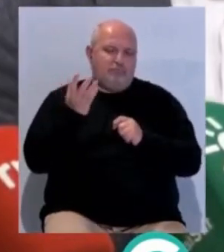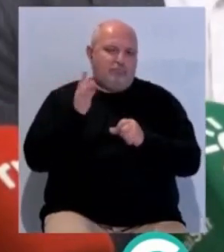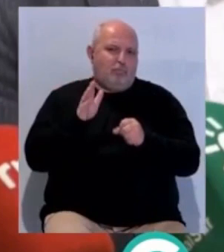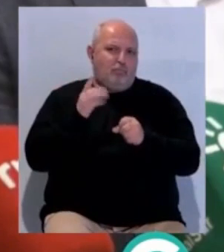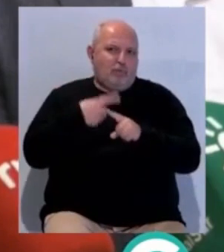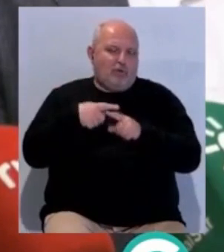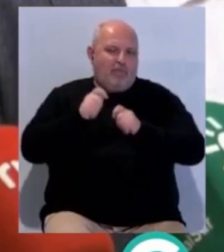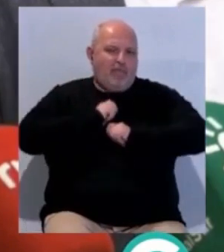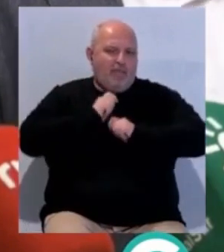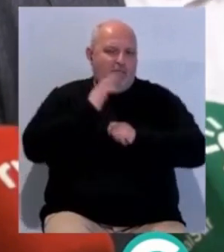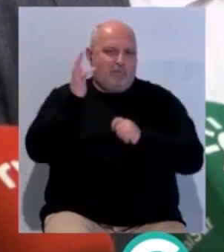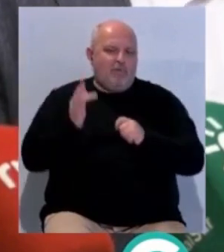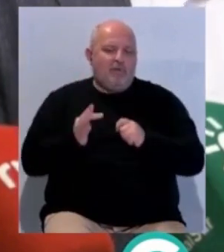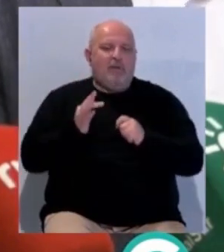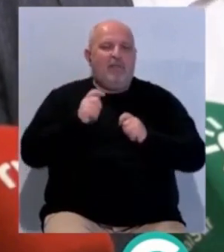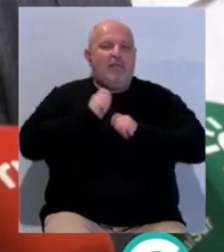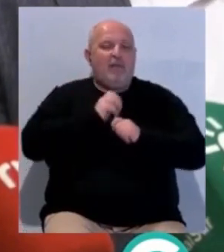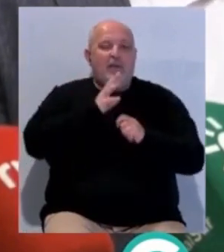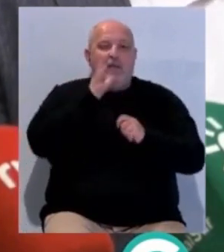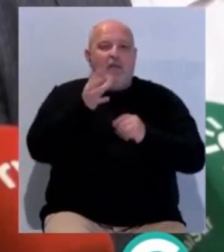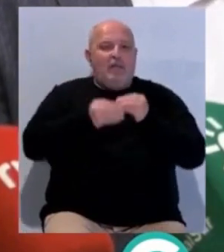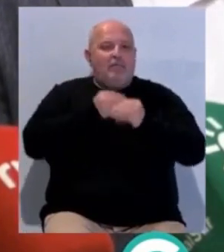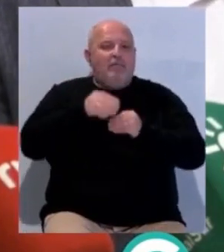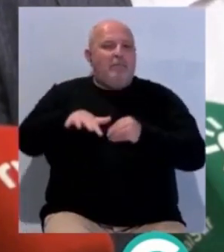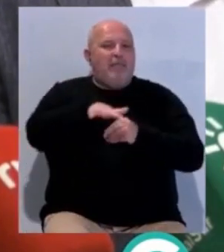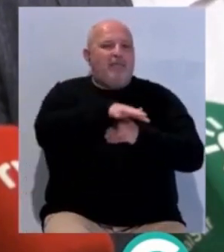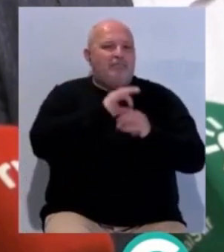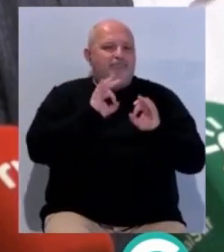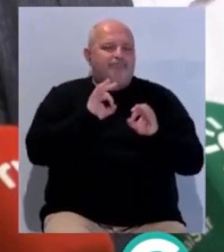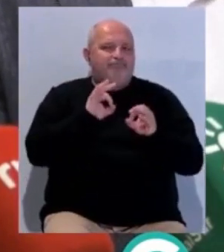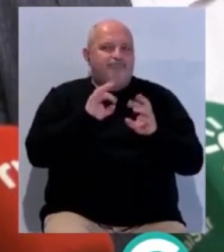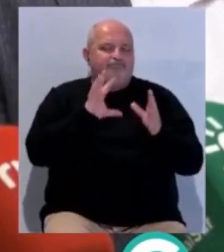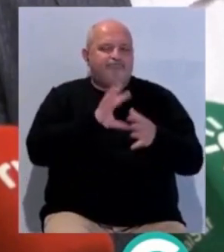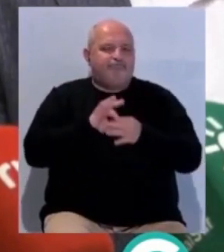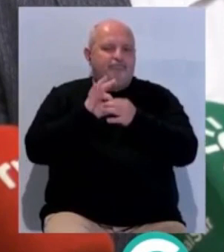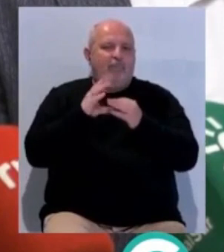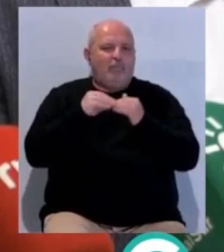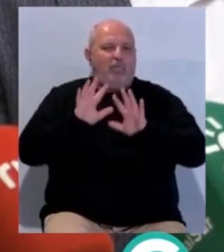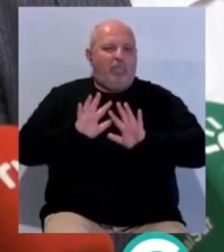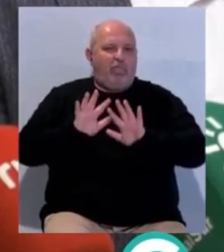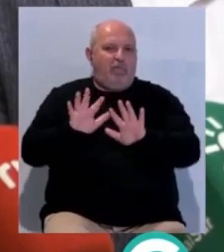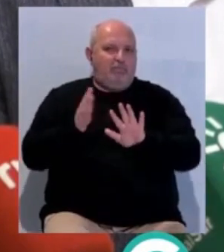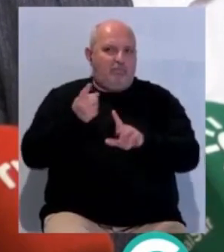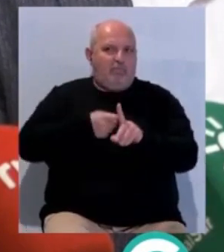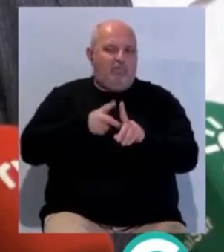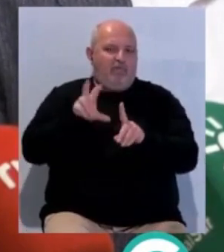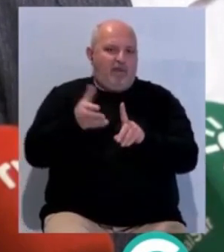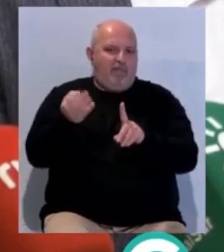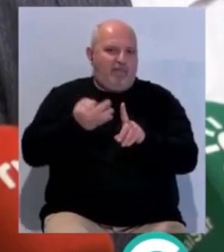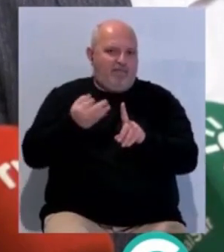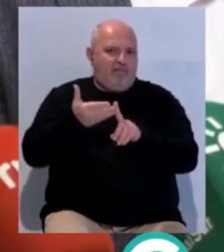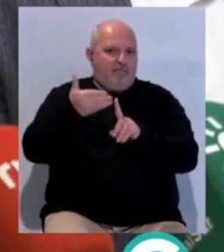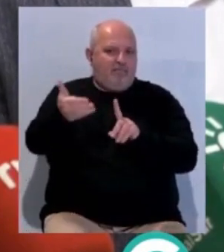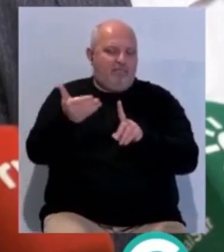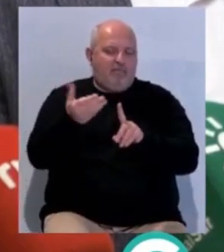muchas cosas. Pero además a la ciudad le viene bien porque lo hacemos en un espacio que creemos que está infrautilizado y que va